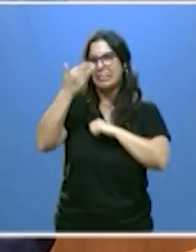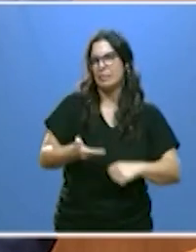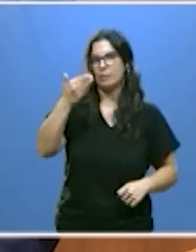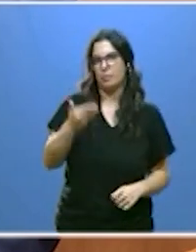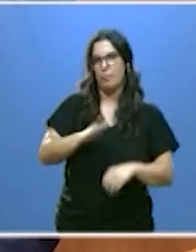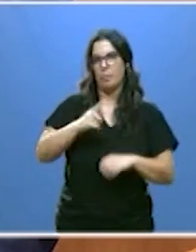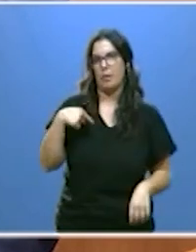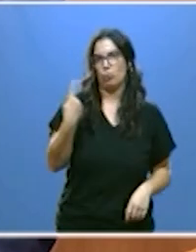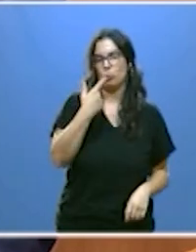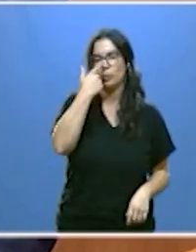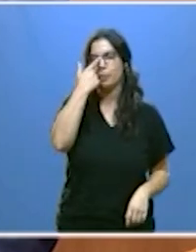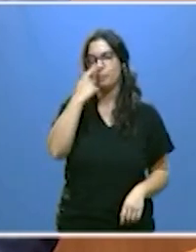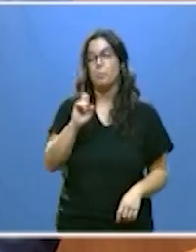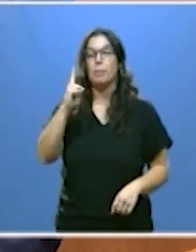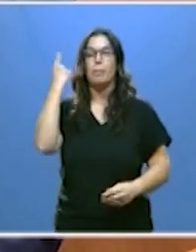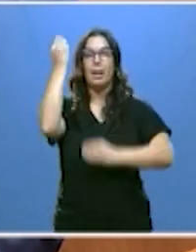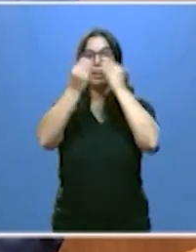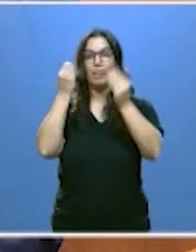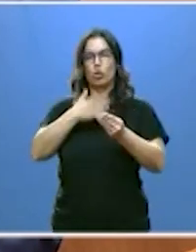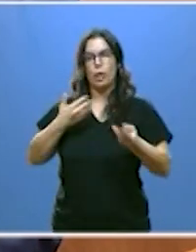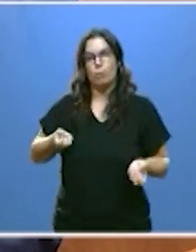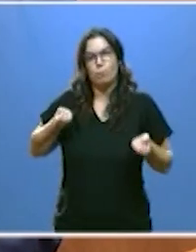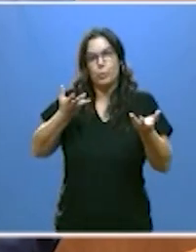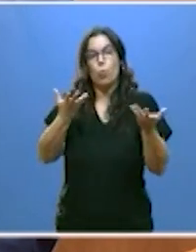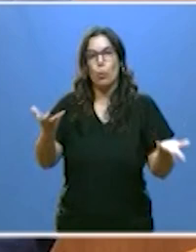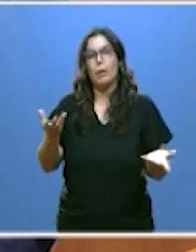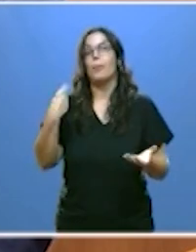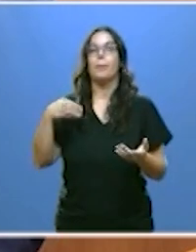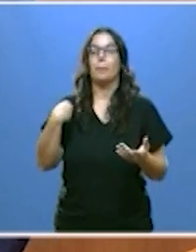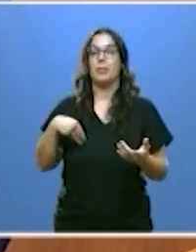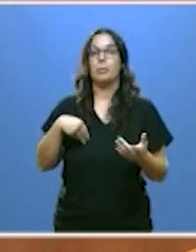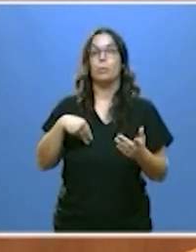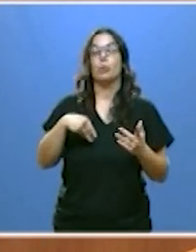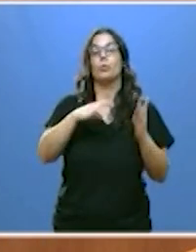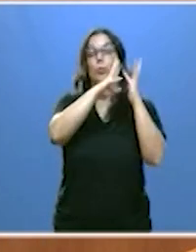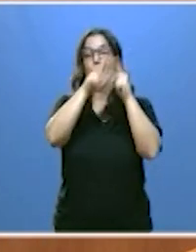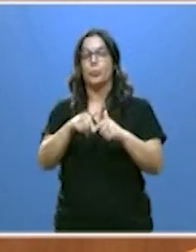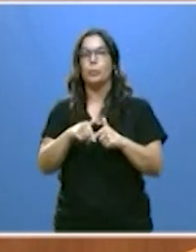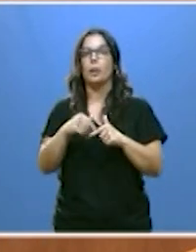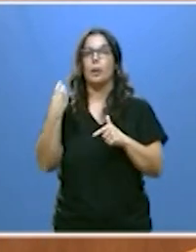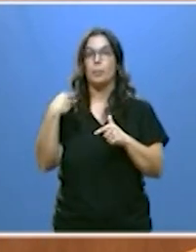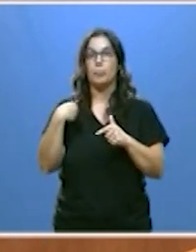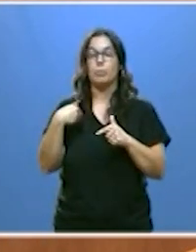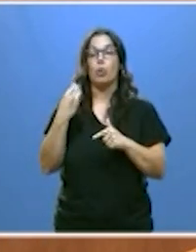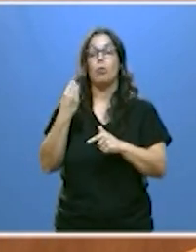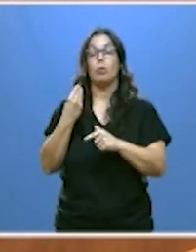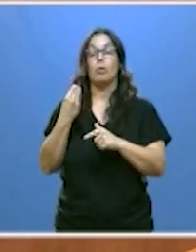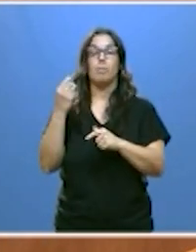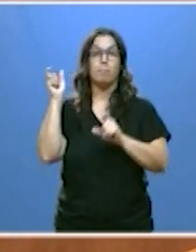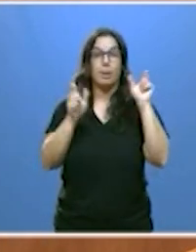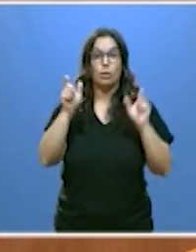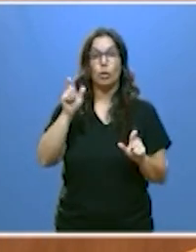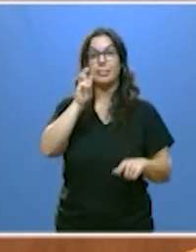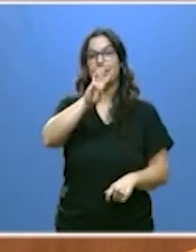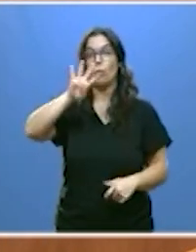la primera reflexión que quiero hacerlos es que el saldo migratorio es positivo Castilla y León ha ganado más de